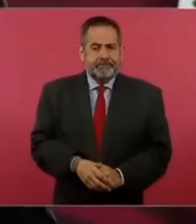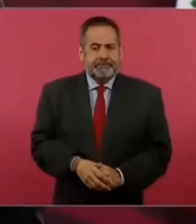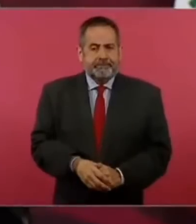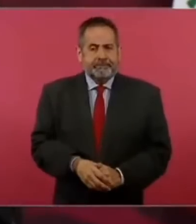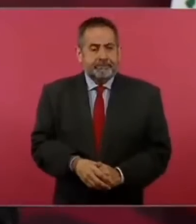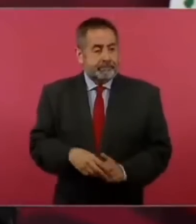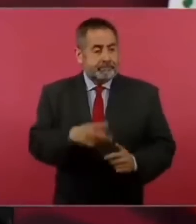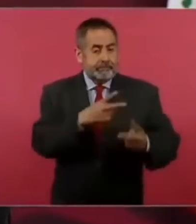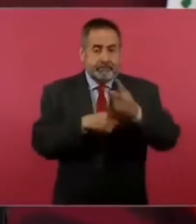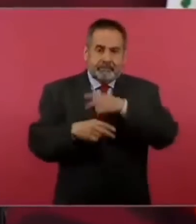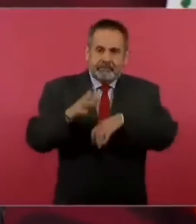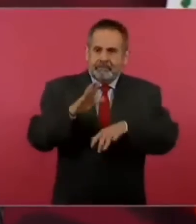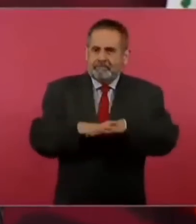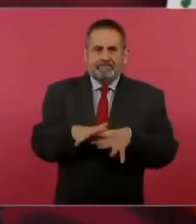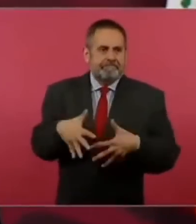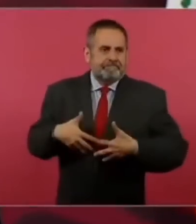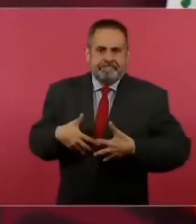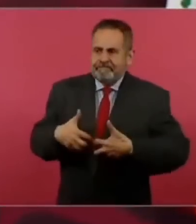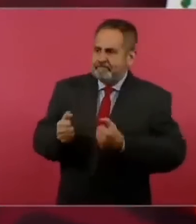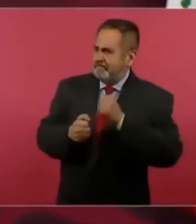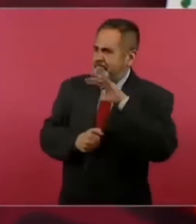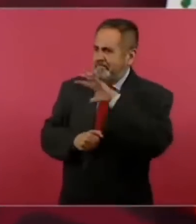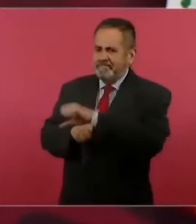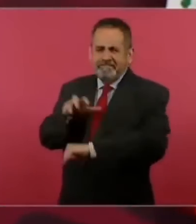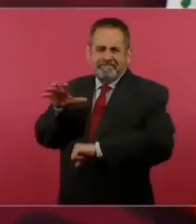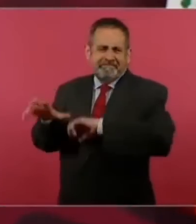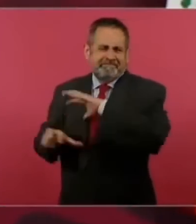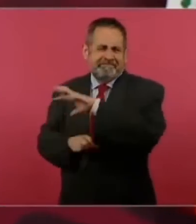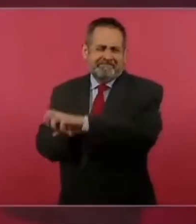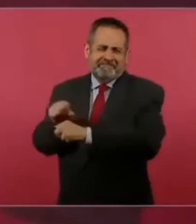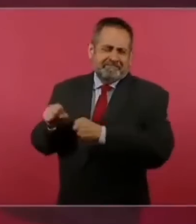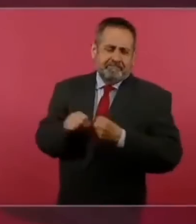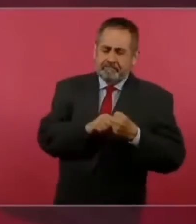van a venir hasta con más hambre de dinero